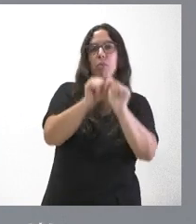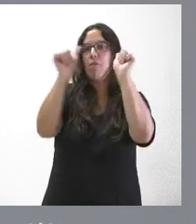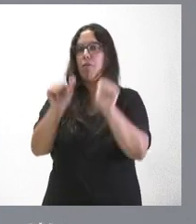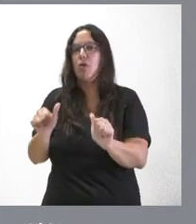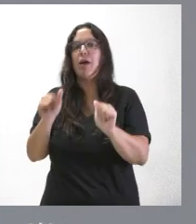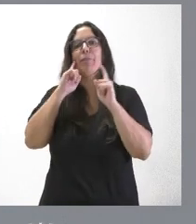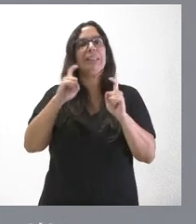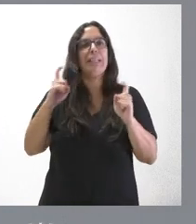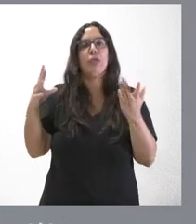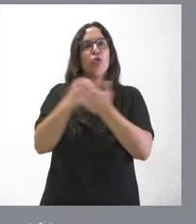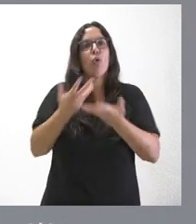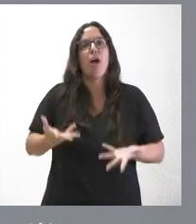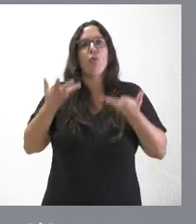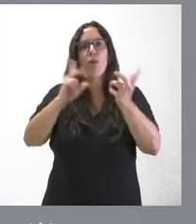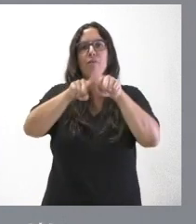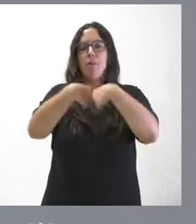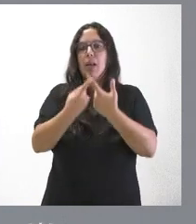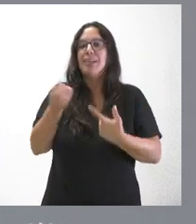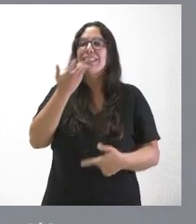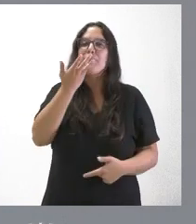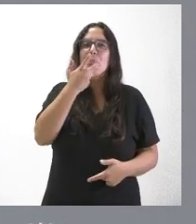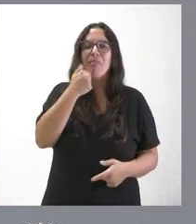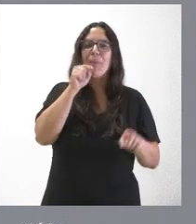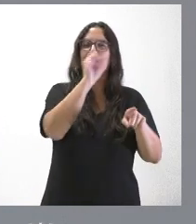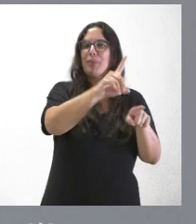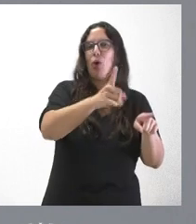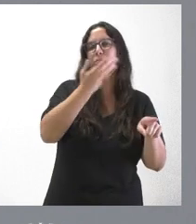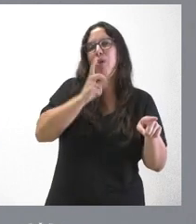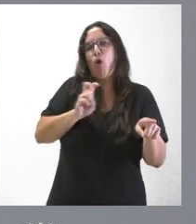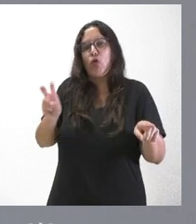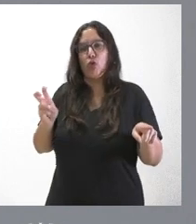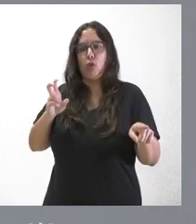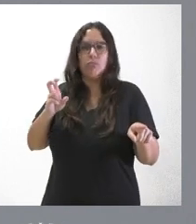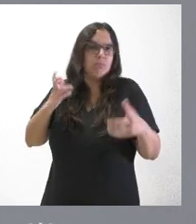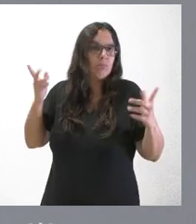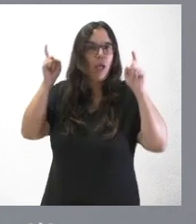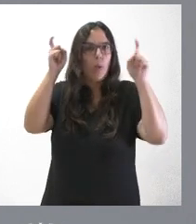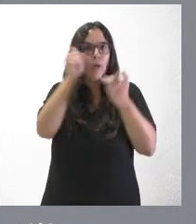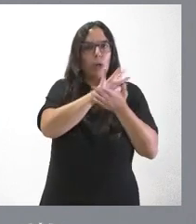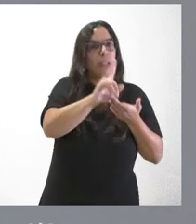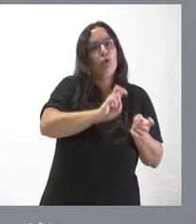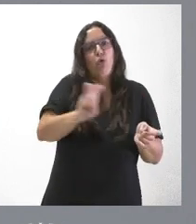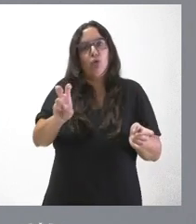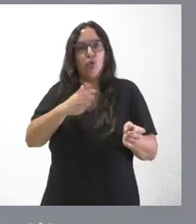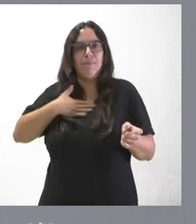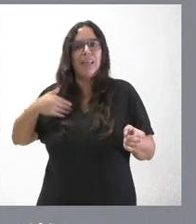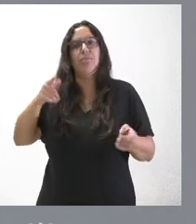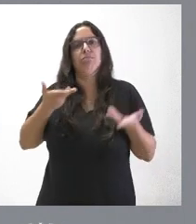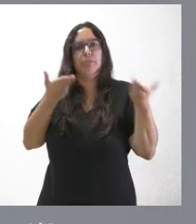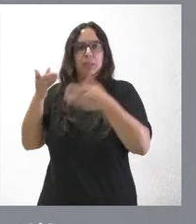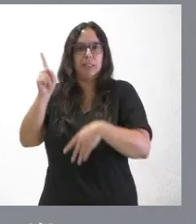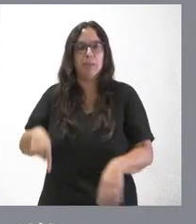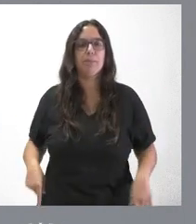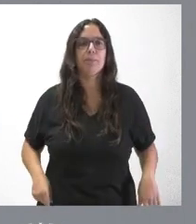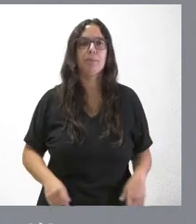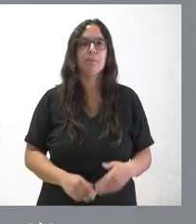pues trata de ayudar a aquellas familias que prefieren otras opciones distintas de esta educación gratuita de uno a tres años en el momento